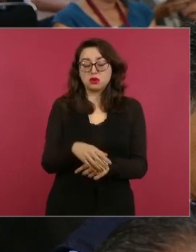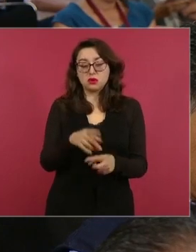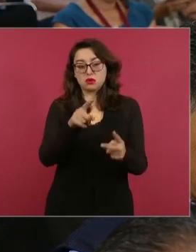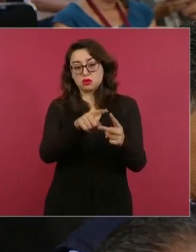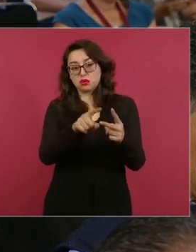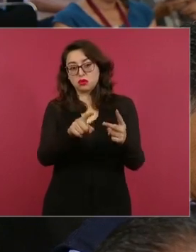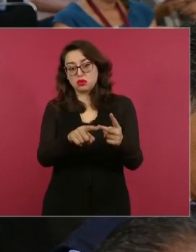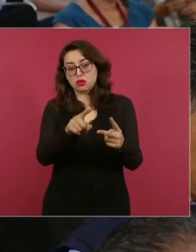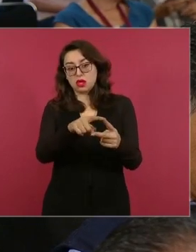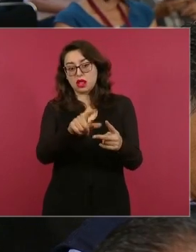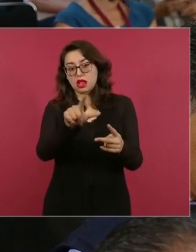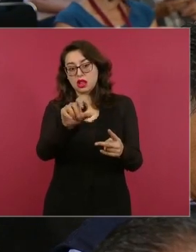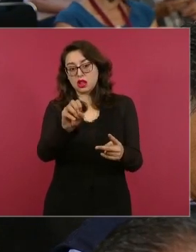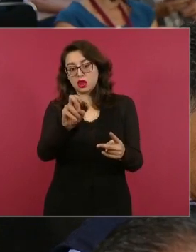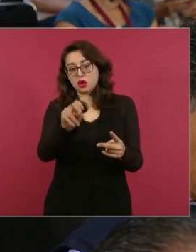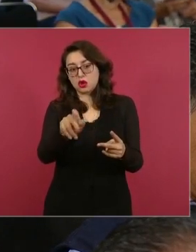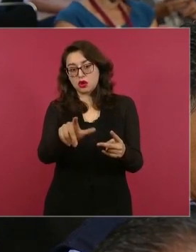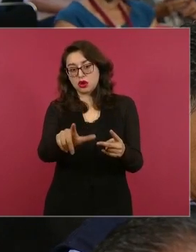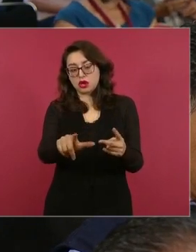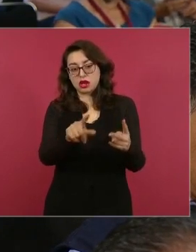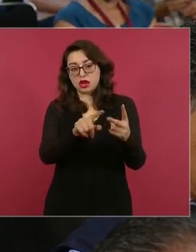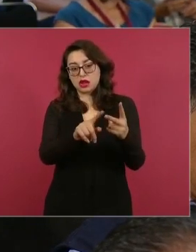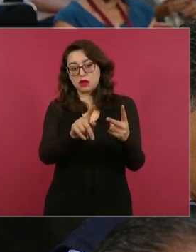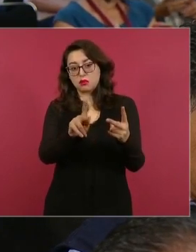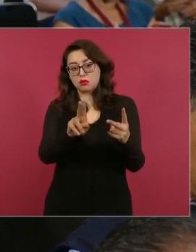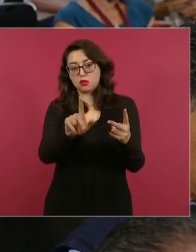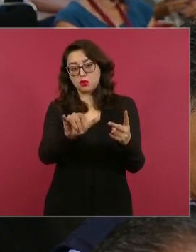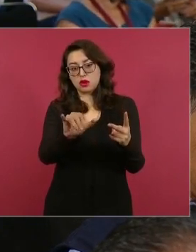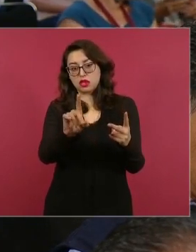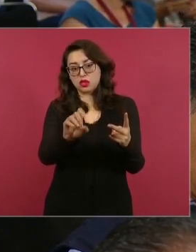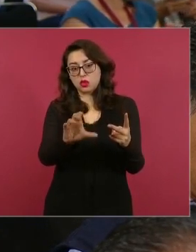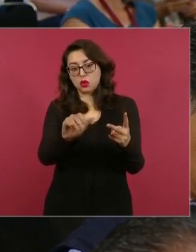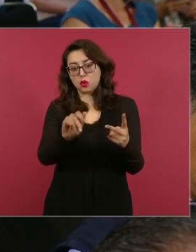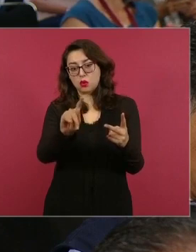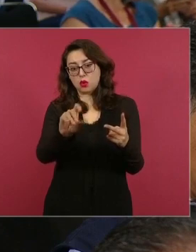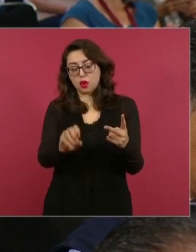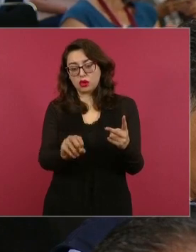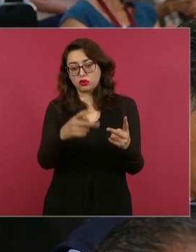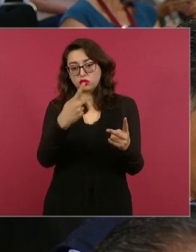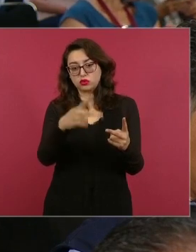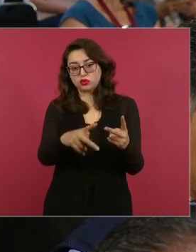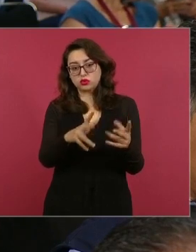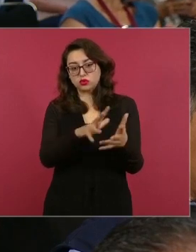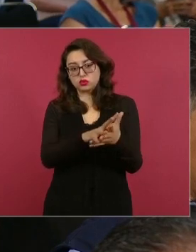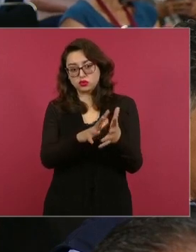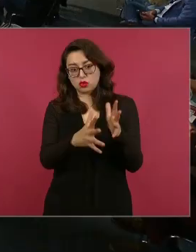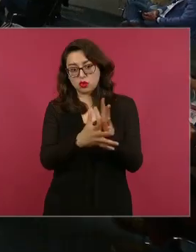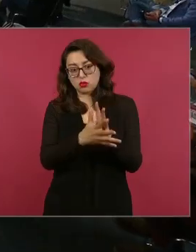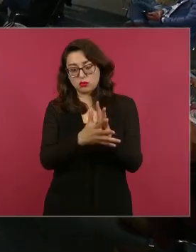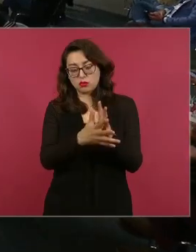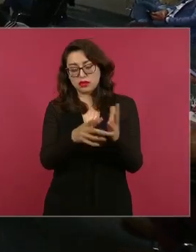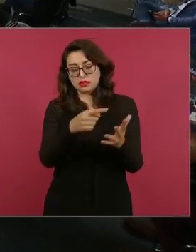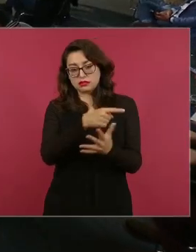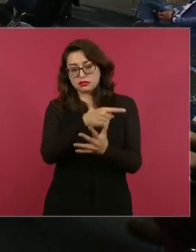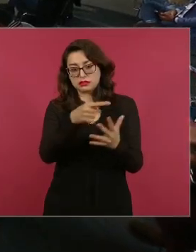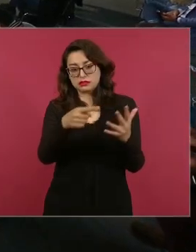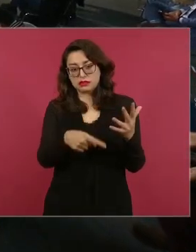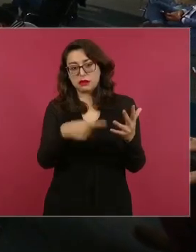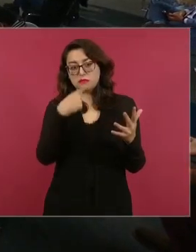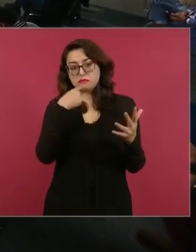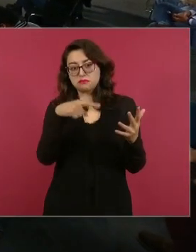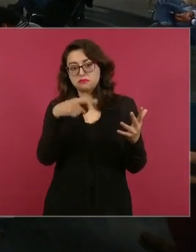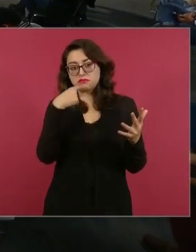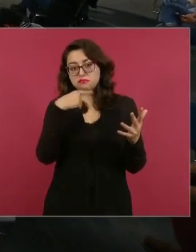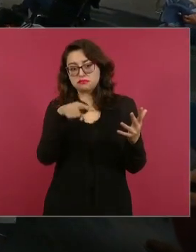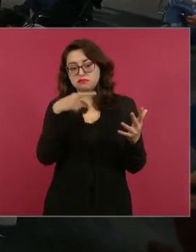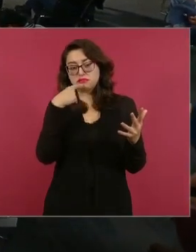personas Leonel Noia Revueltas y Alejandro Pulido Cueto junto con sus cómplices en las acciones ilícitas denunciadas varias veces por